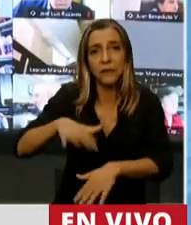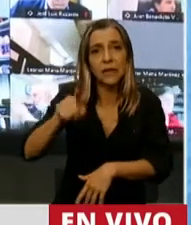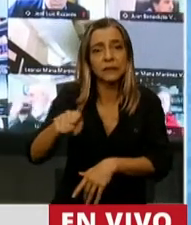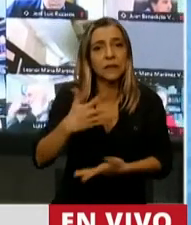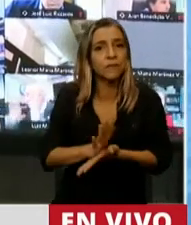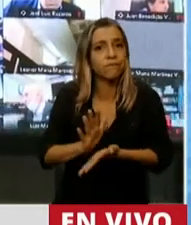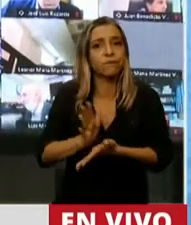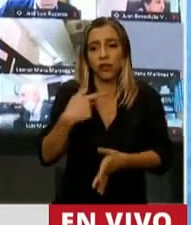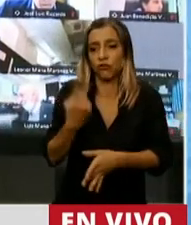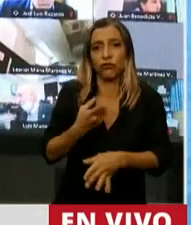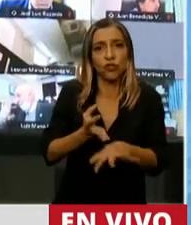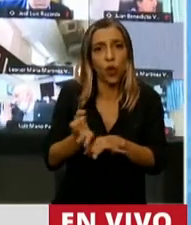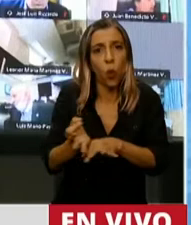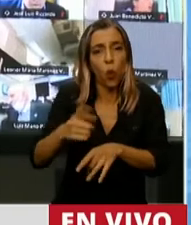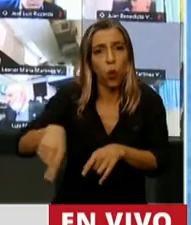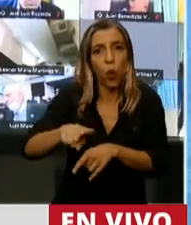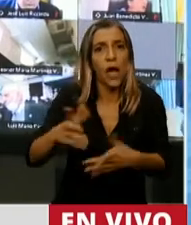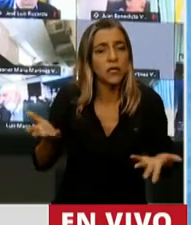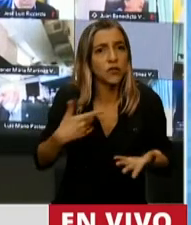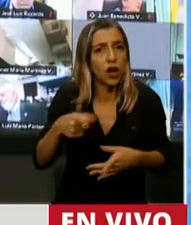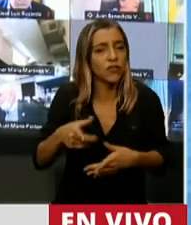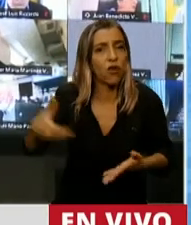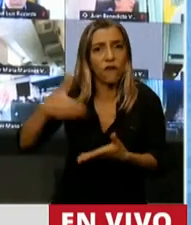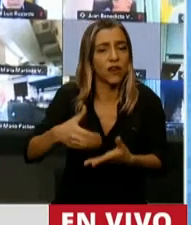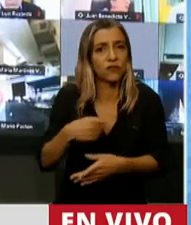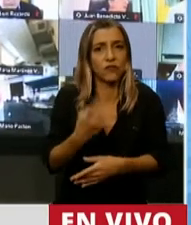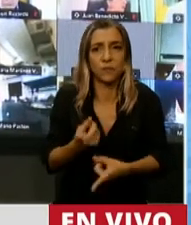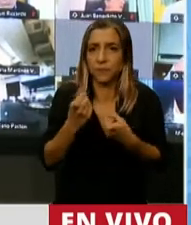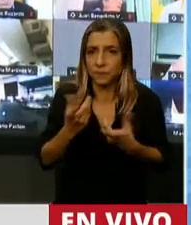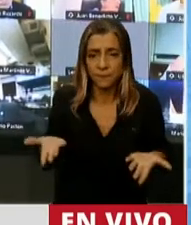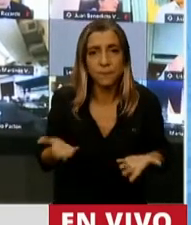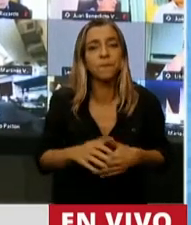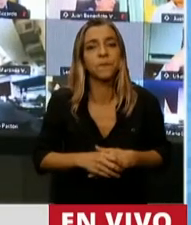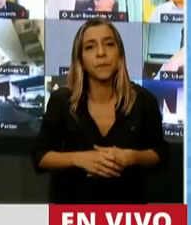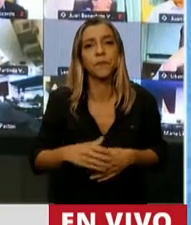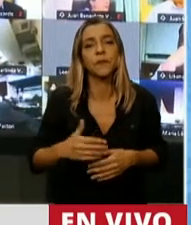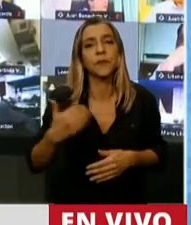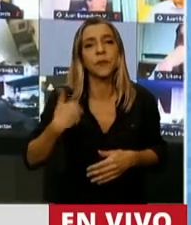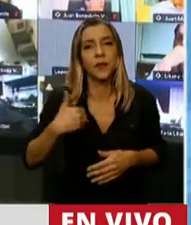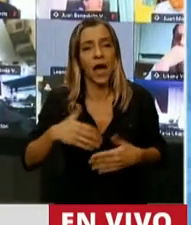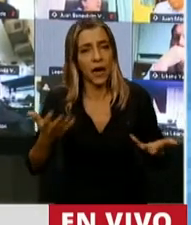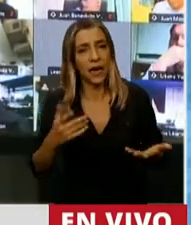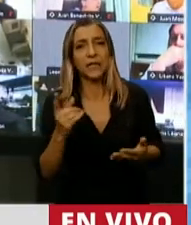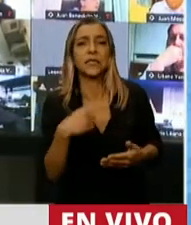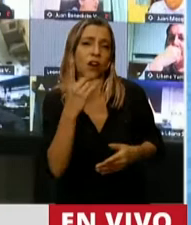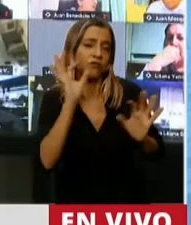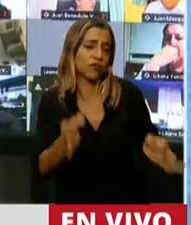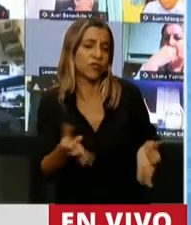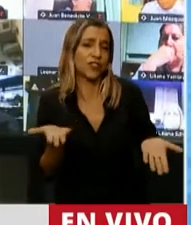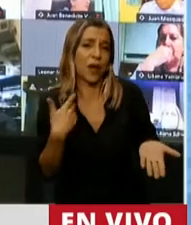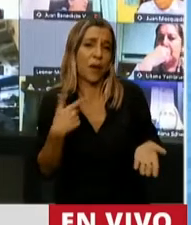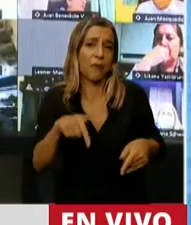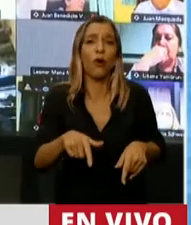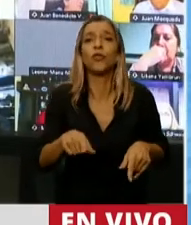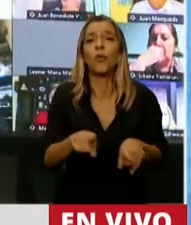Y eso es más preocupante que lo que se fue. Argentina ya demostró que tiene mucho banco. Inclusive así, como se van 200 jugadores de primera línea en un